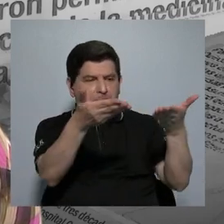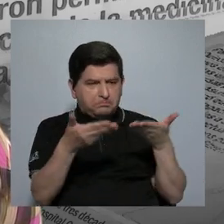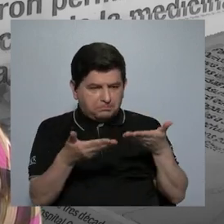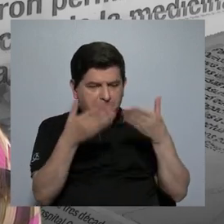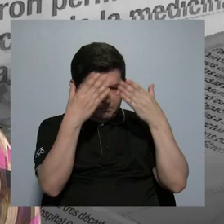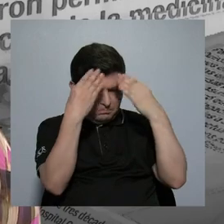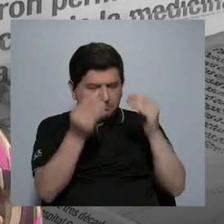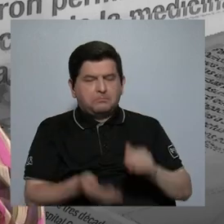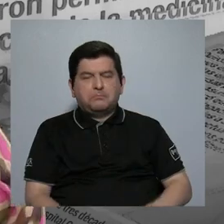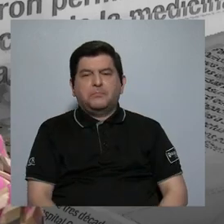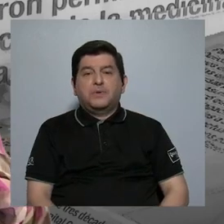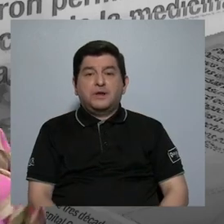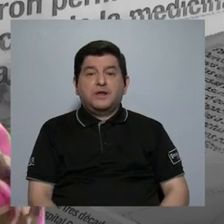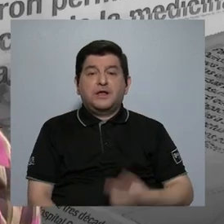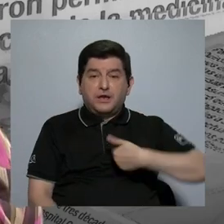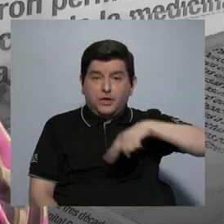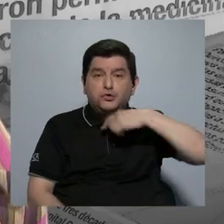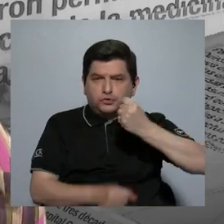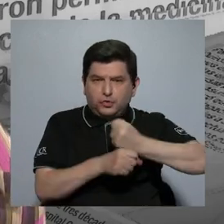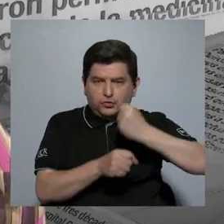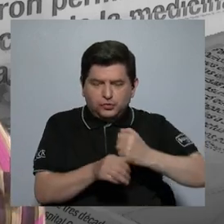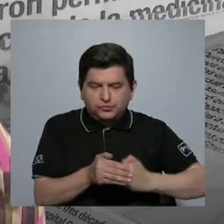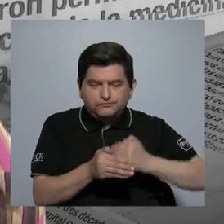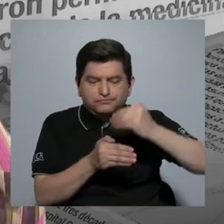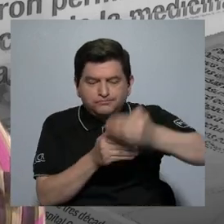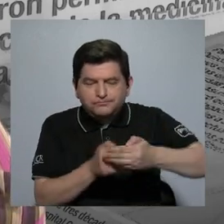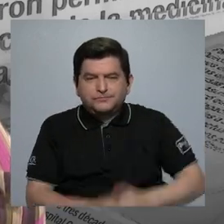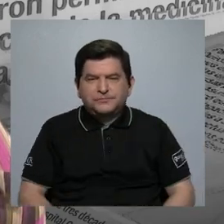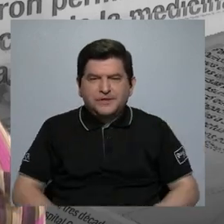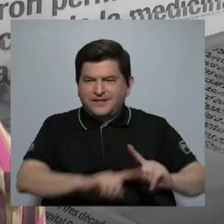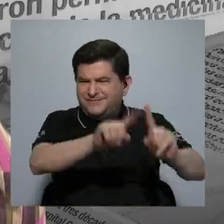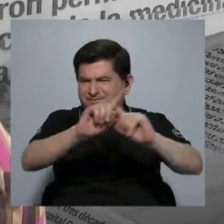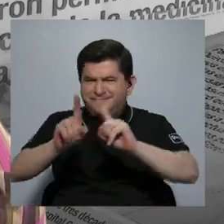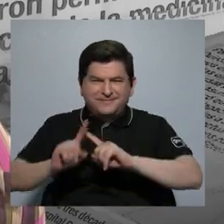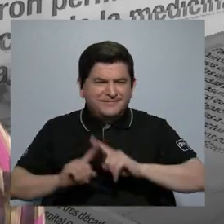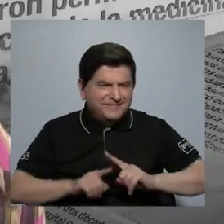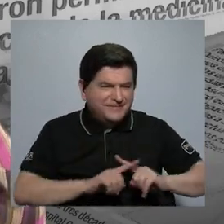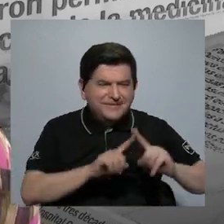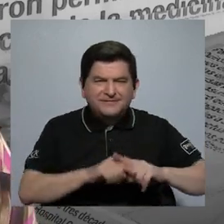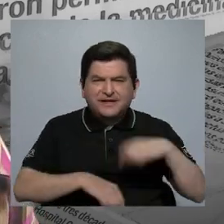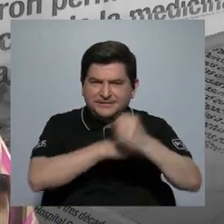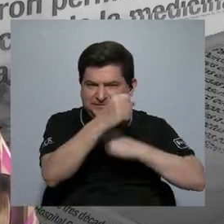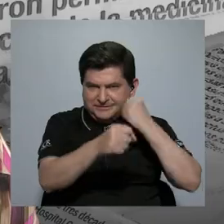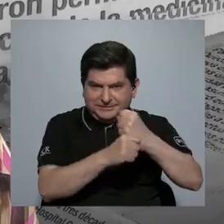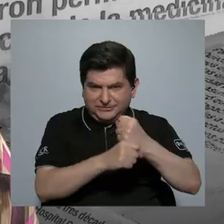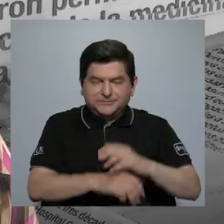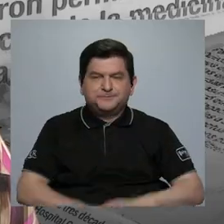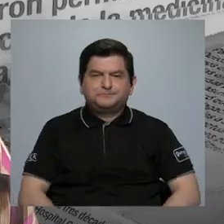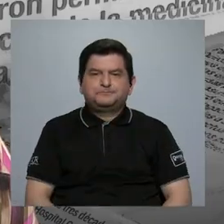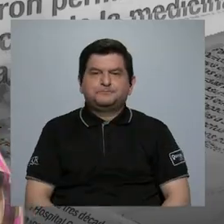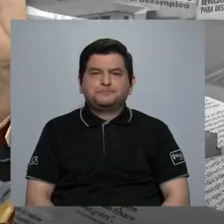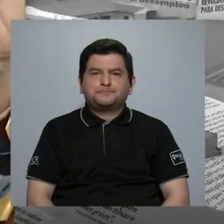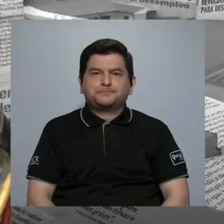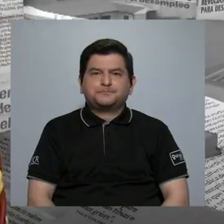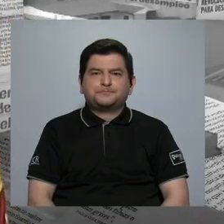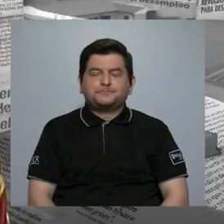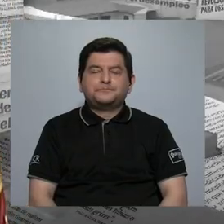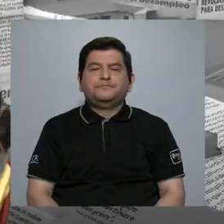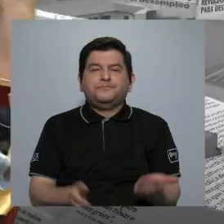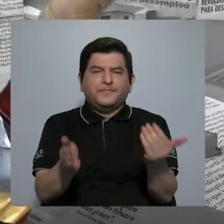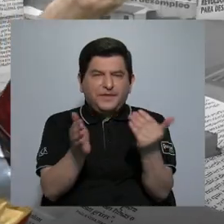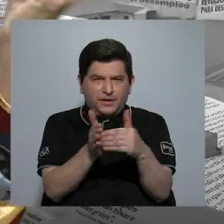nos brindó la información y con eso trabajamos los diferentes años. Hay que,